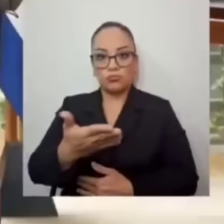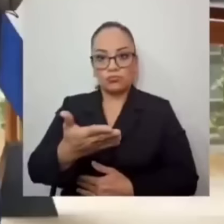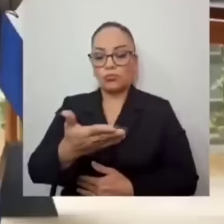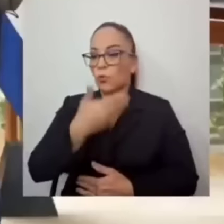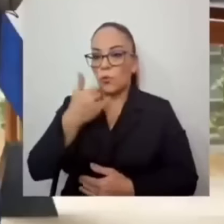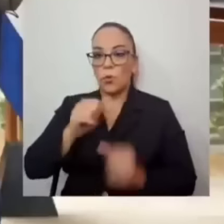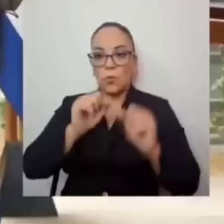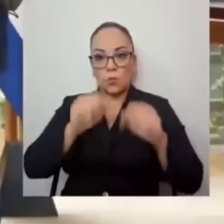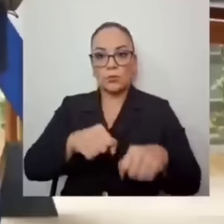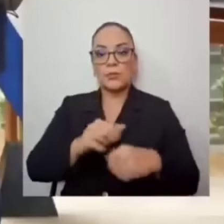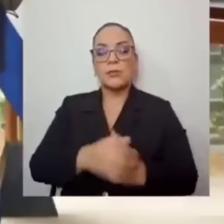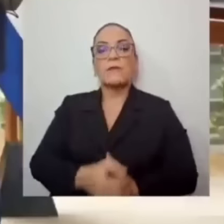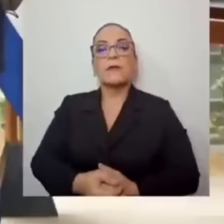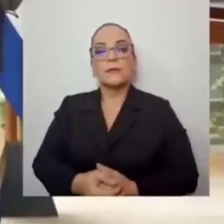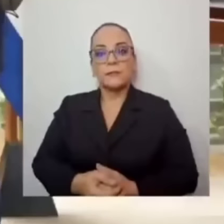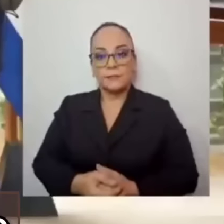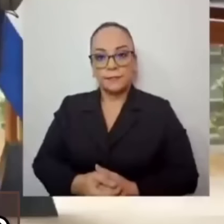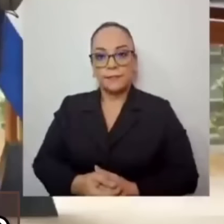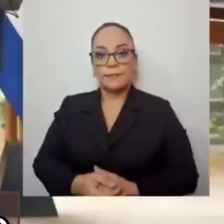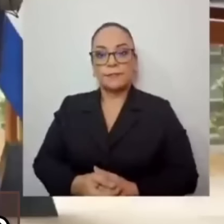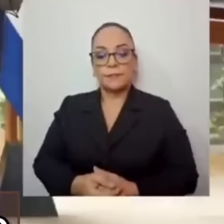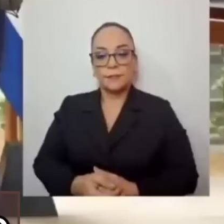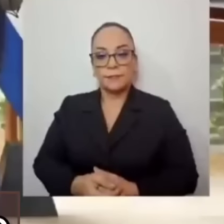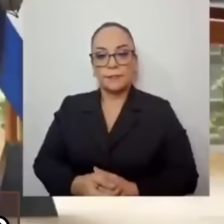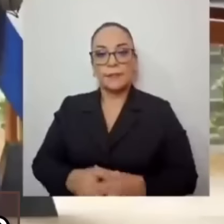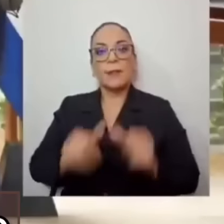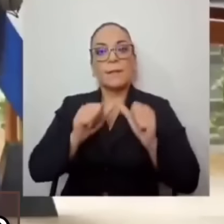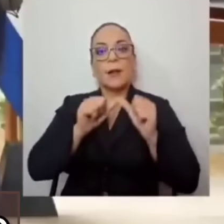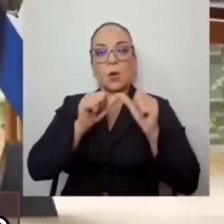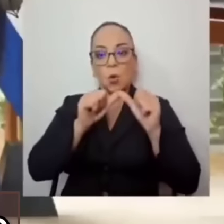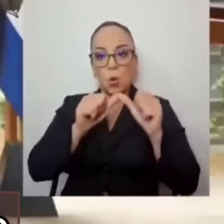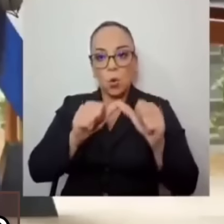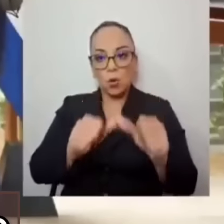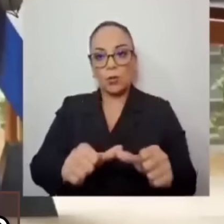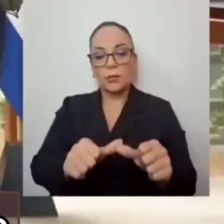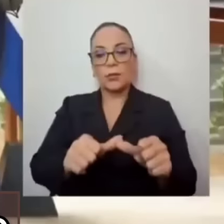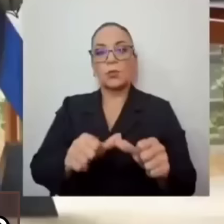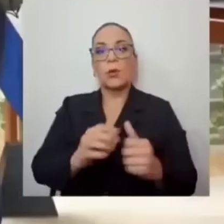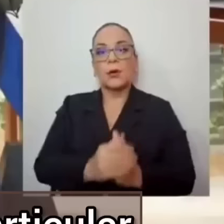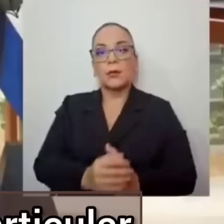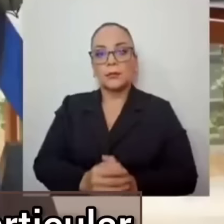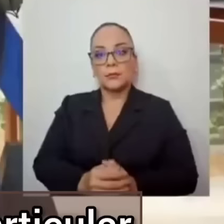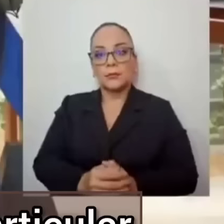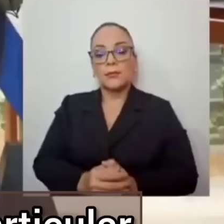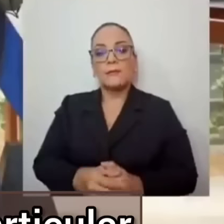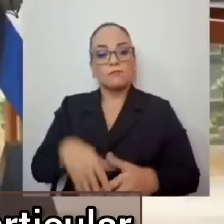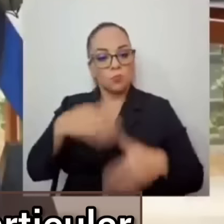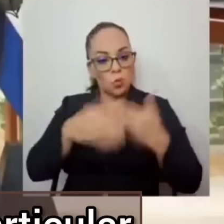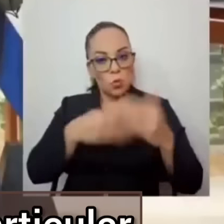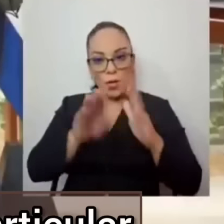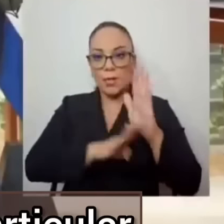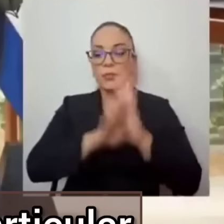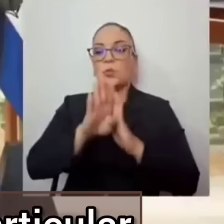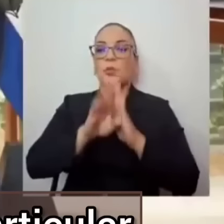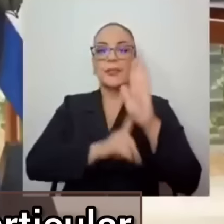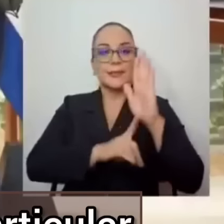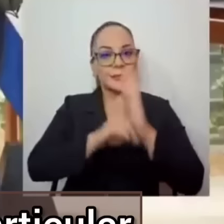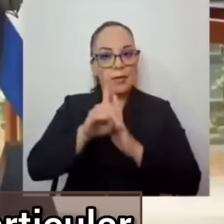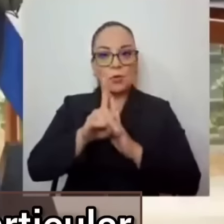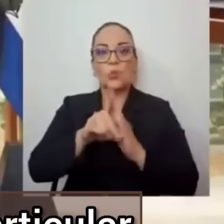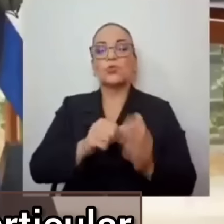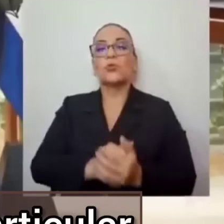colaborar y trabajar en conjunto para continuar llevando progreso y desarrollo a las